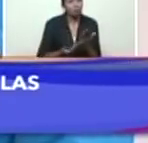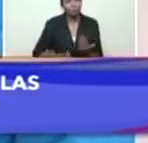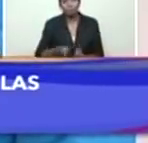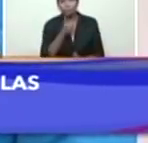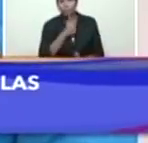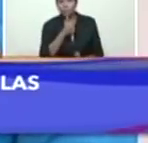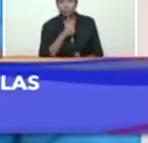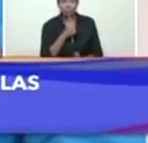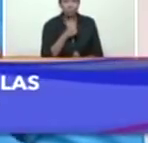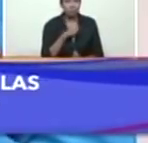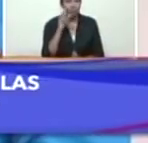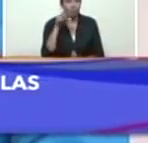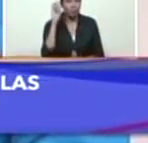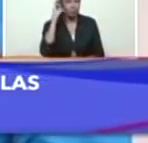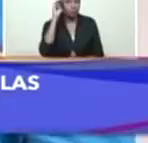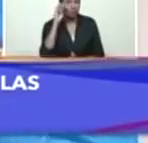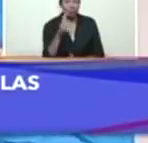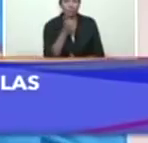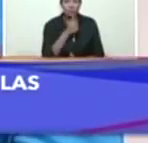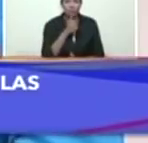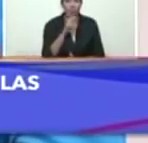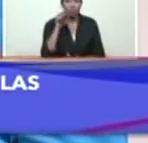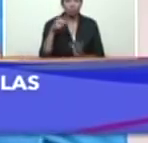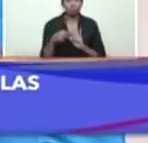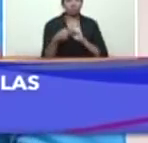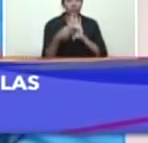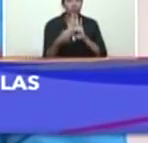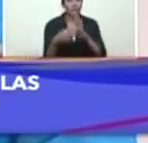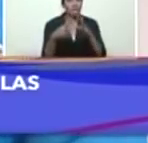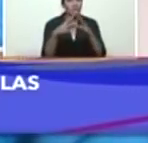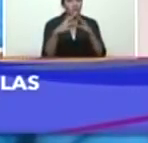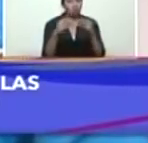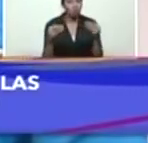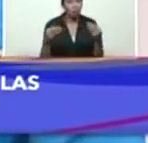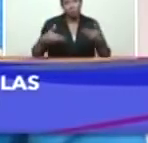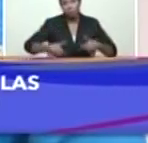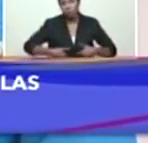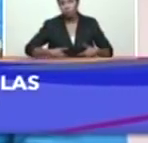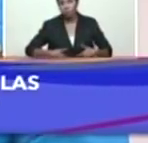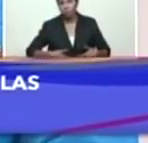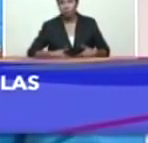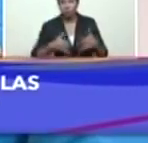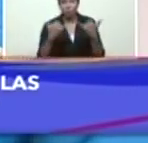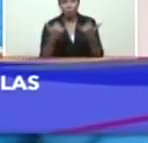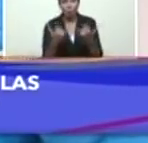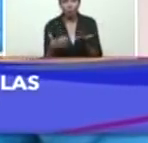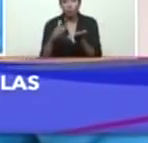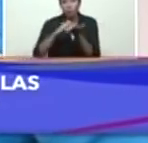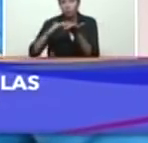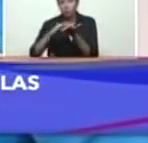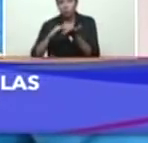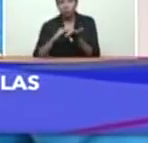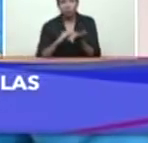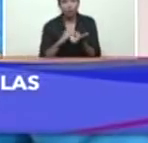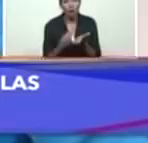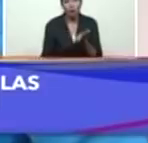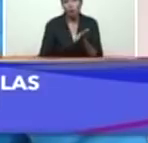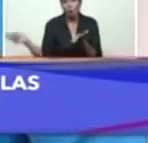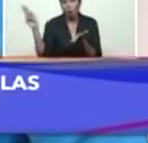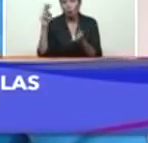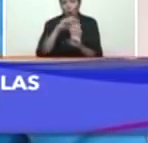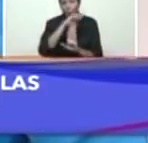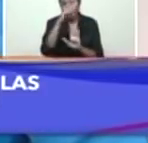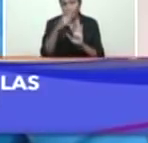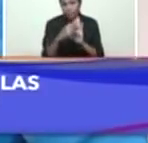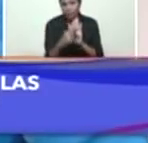incorporado para enfrentar todos los esfuerzos que se están haciendo para restablecer de manera definitiva tanto el servicio